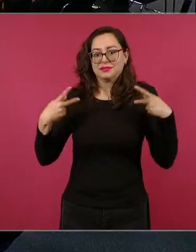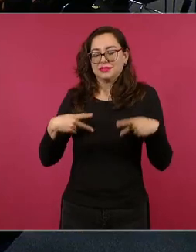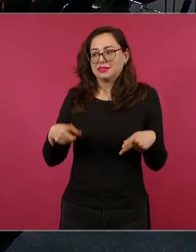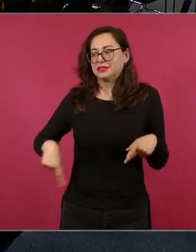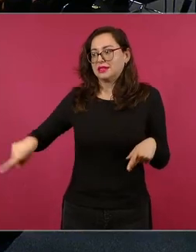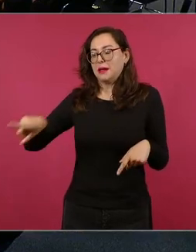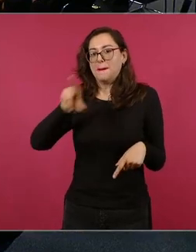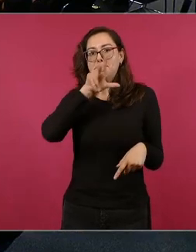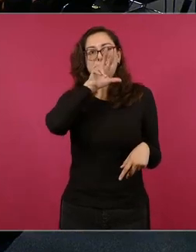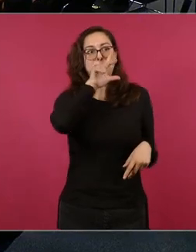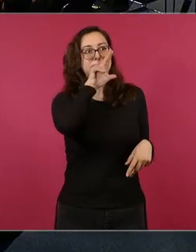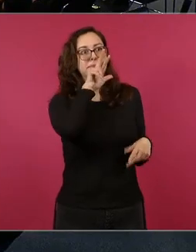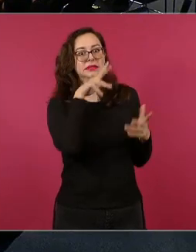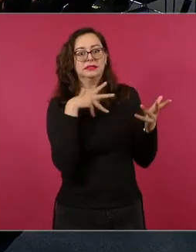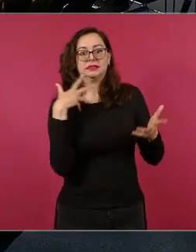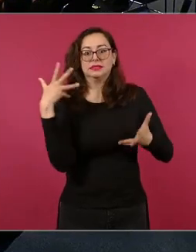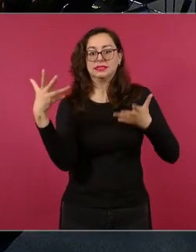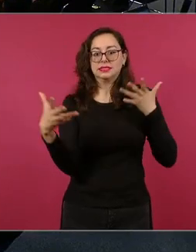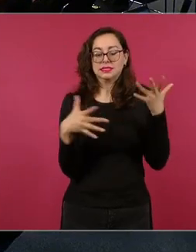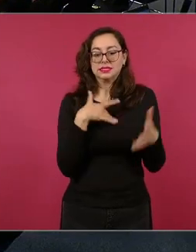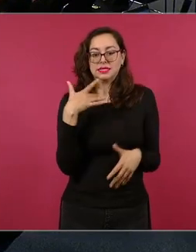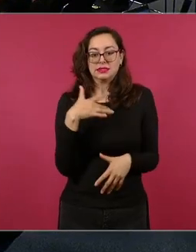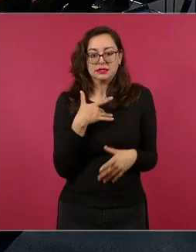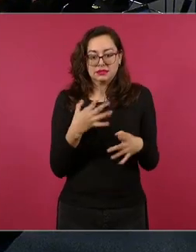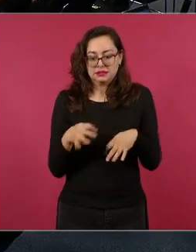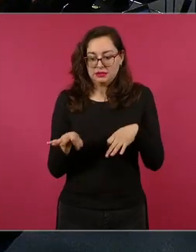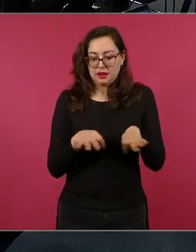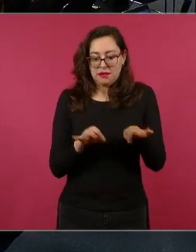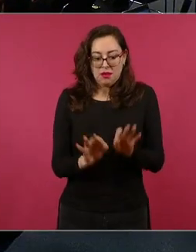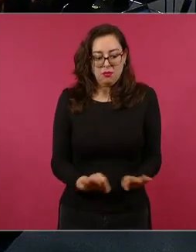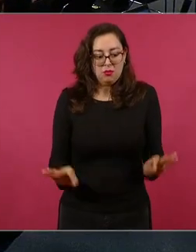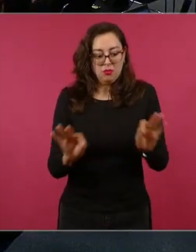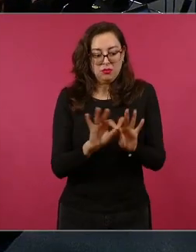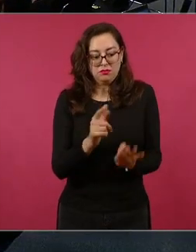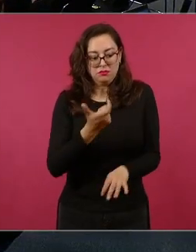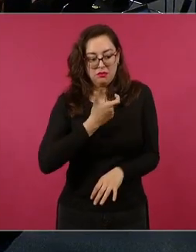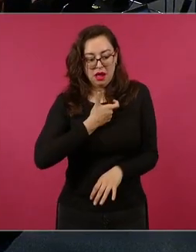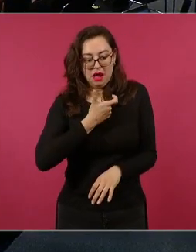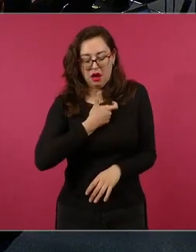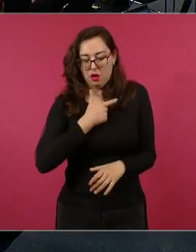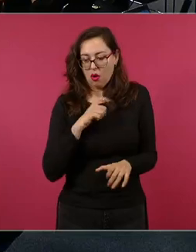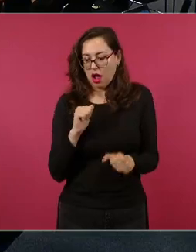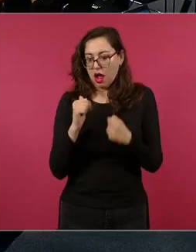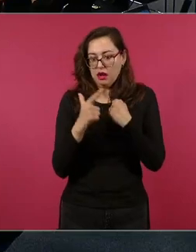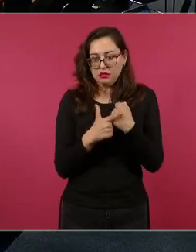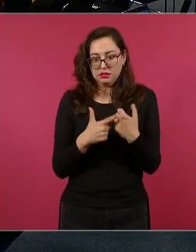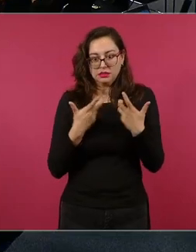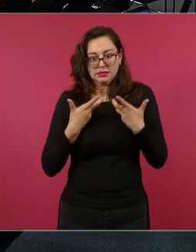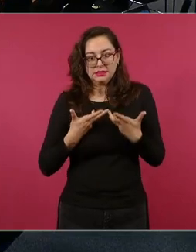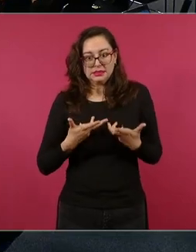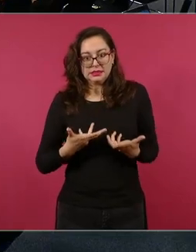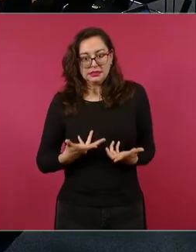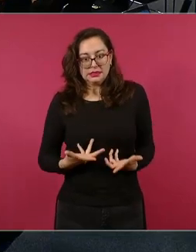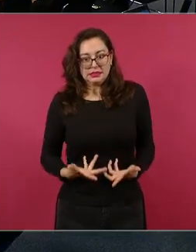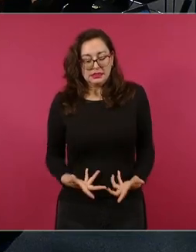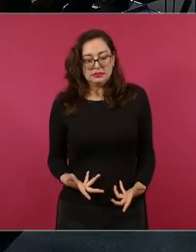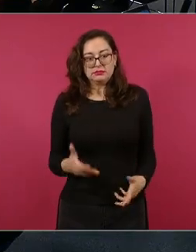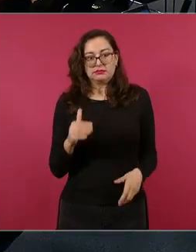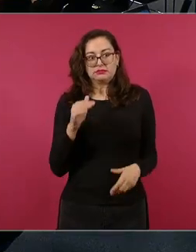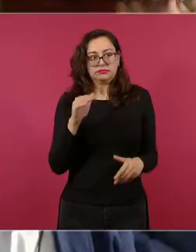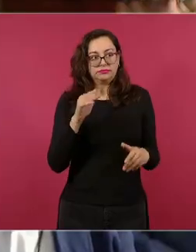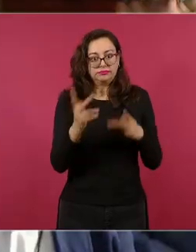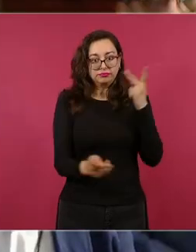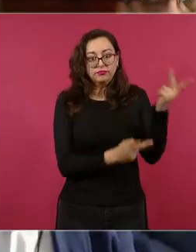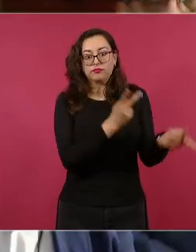propios proyectos personales el empleo es fundamental y ellos están en una preocupación han estado preguntando